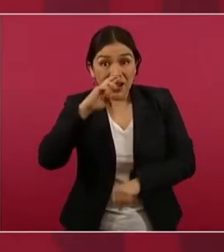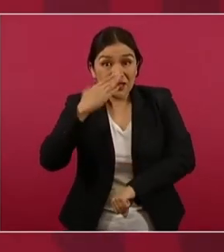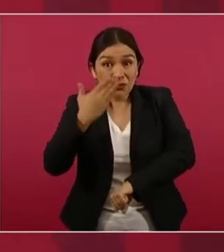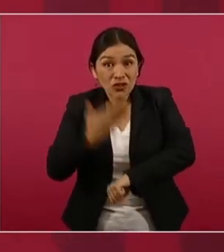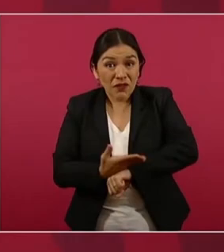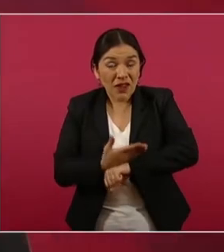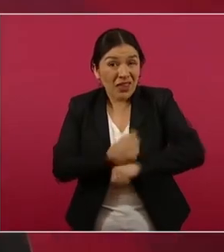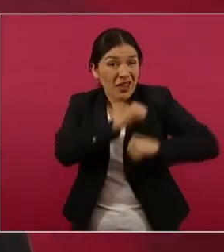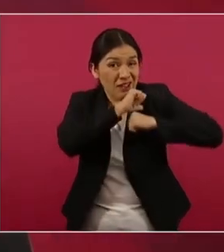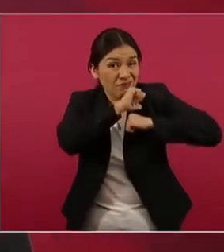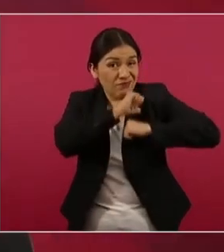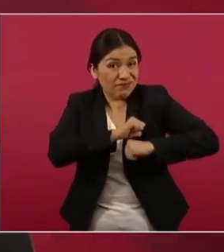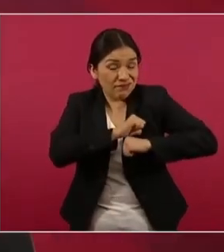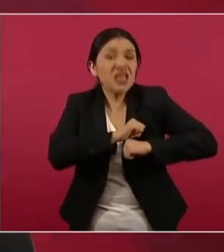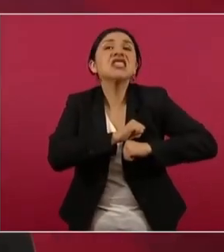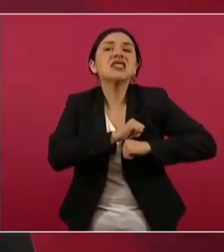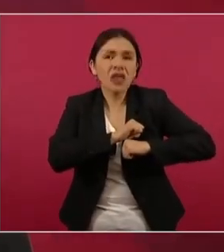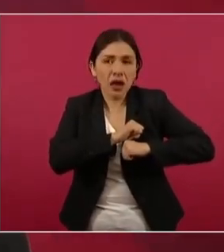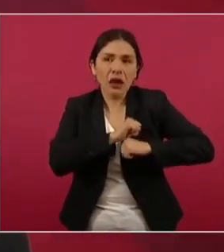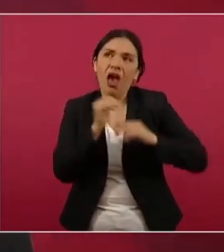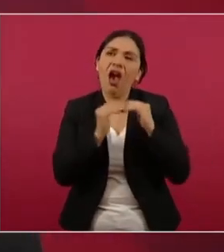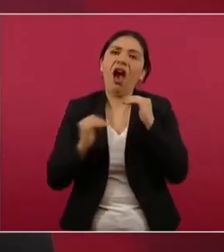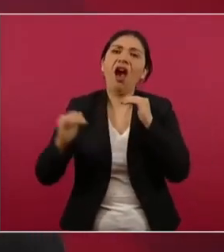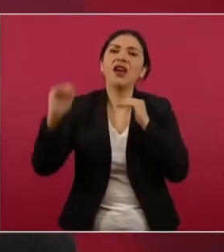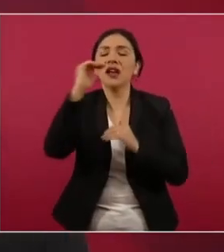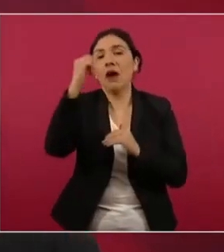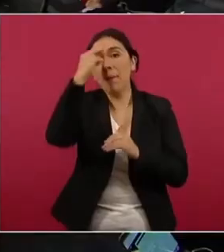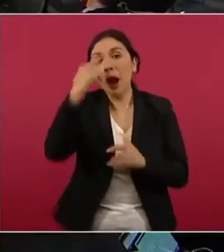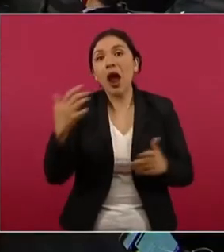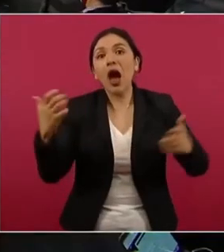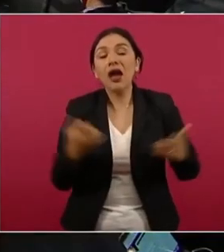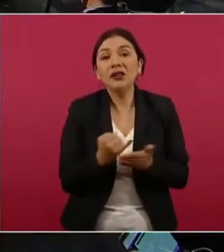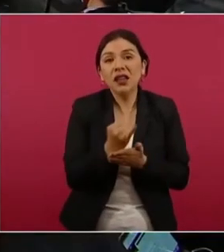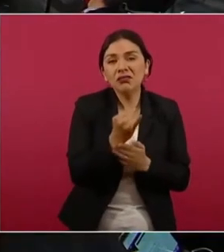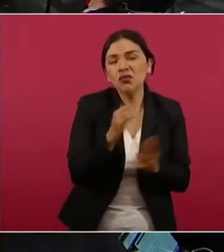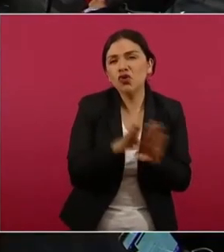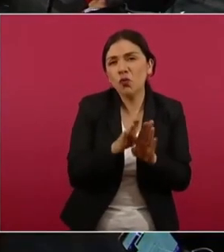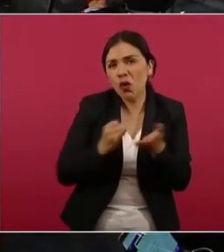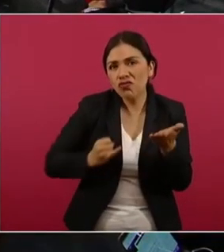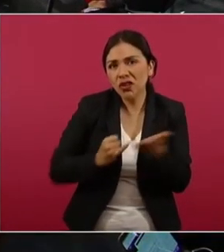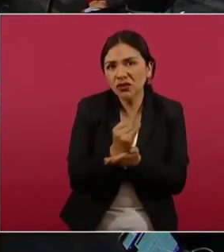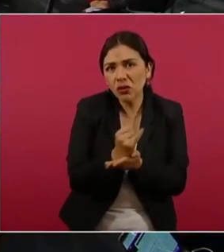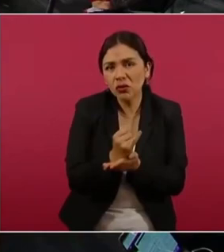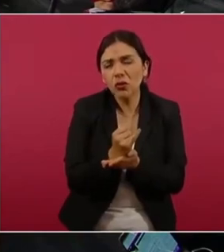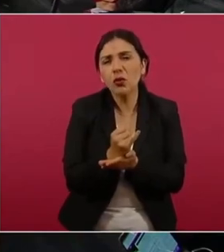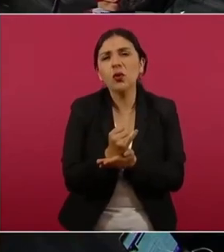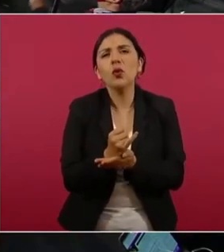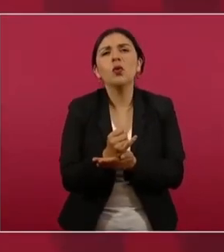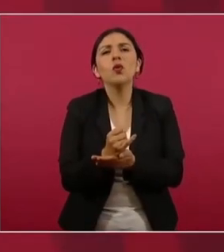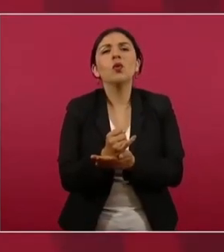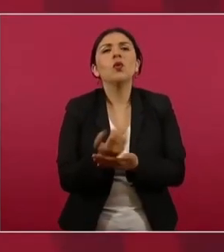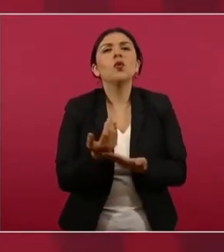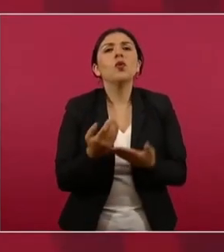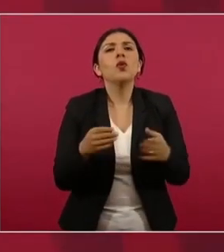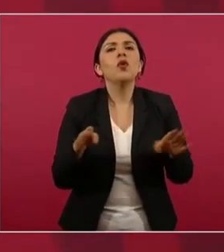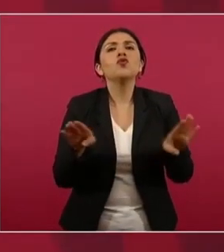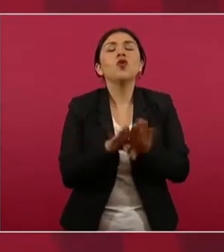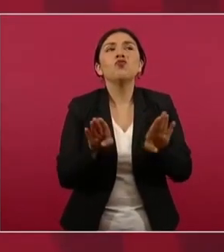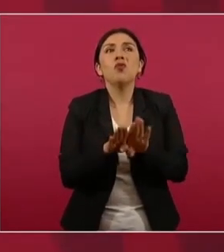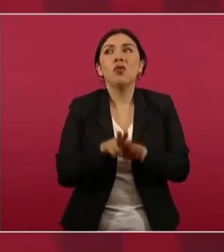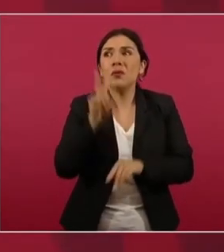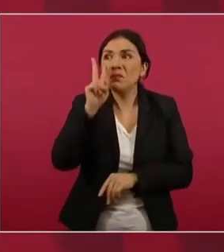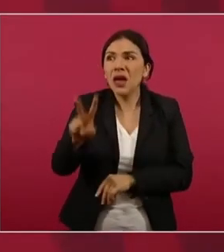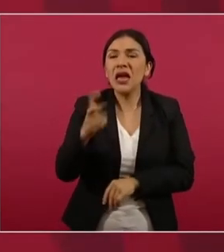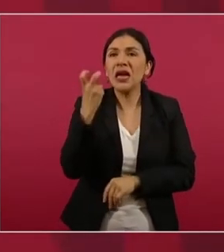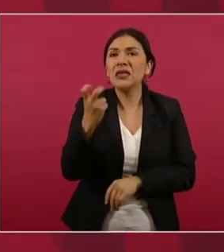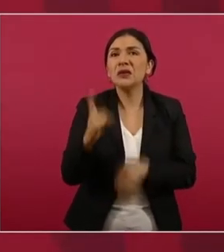en la decisión equivocada de enfrentar el problema